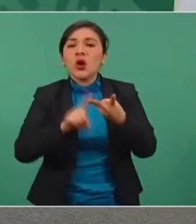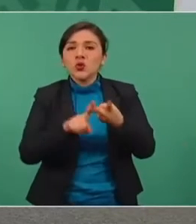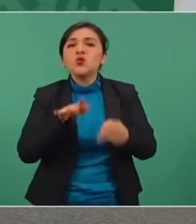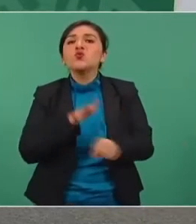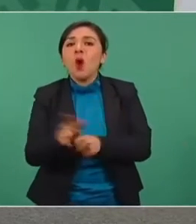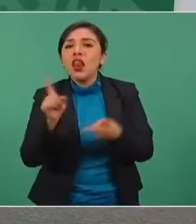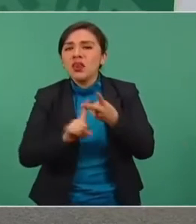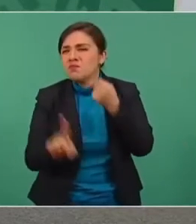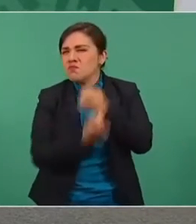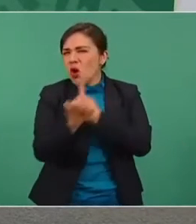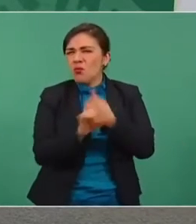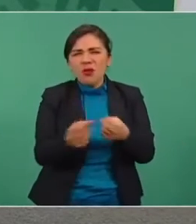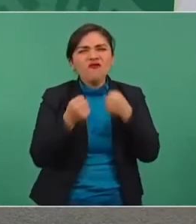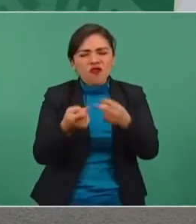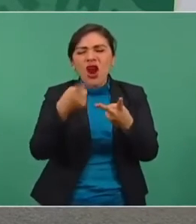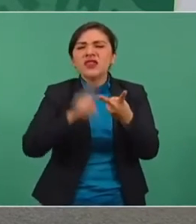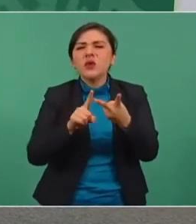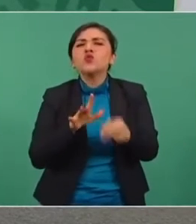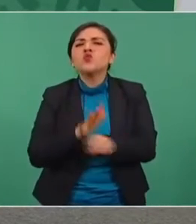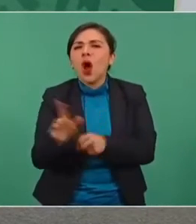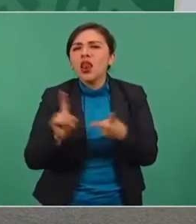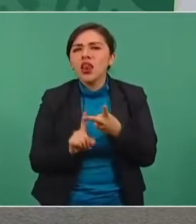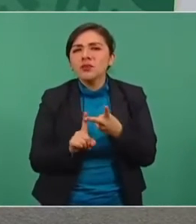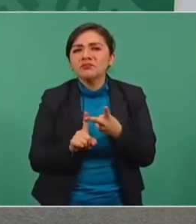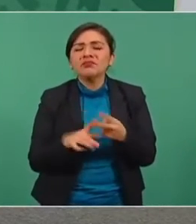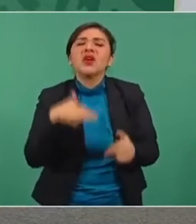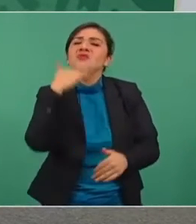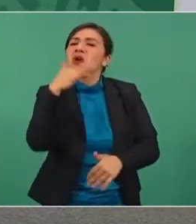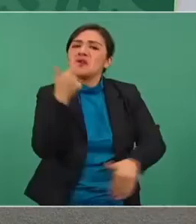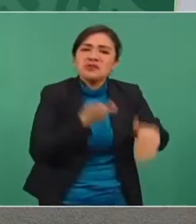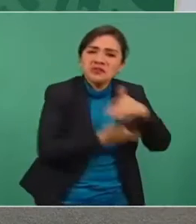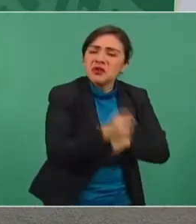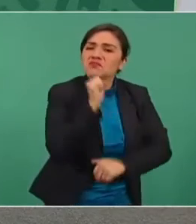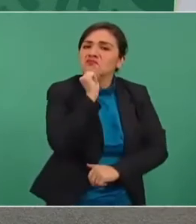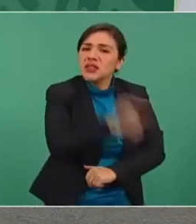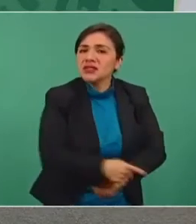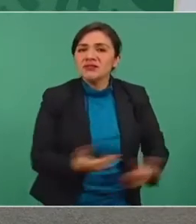problema de México, la corrupción.